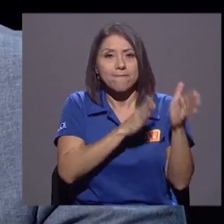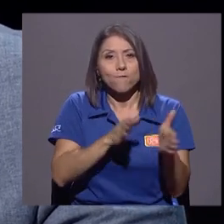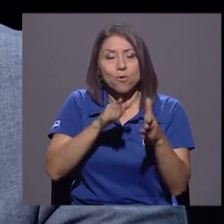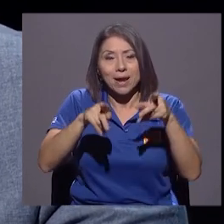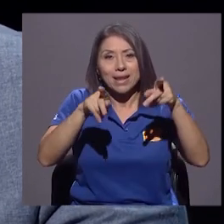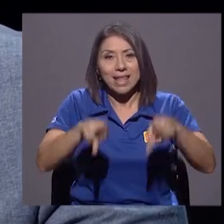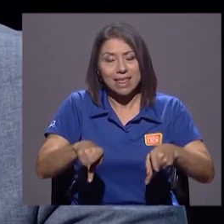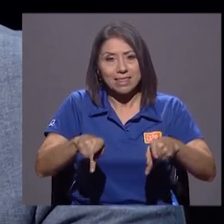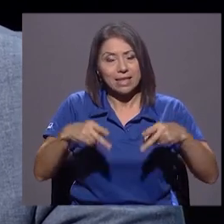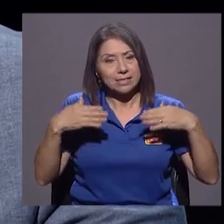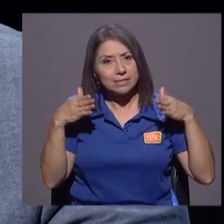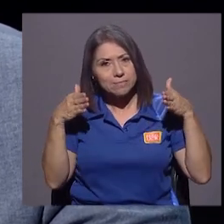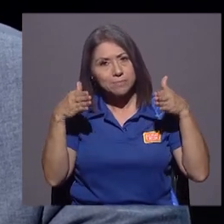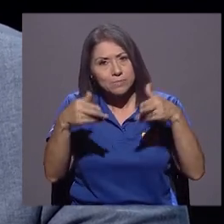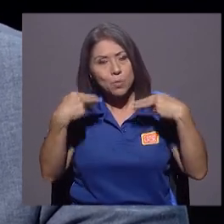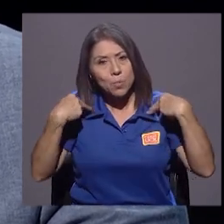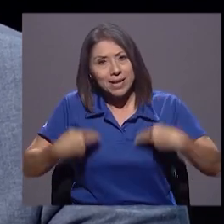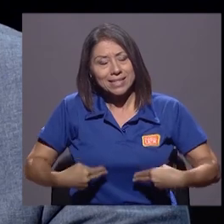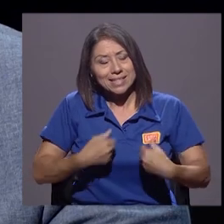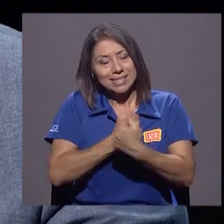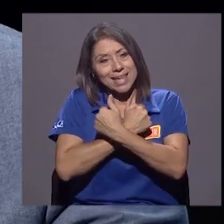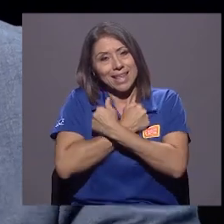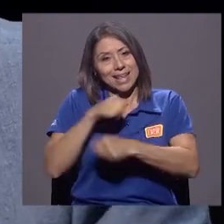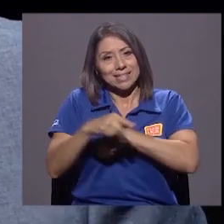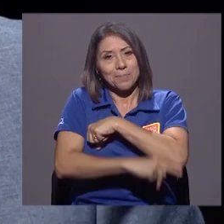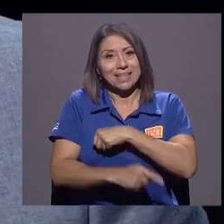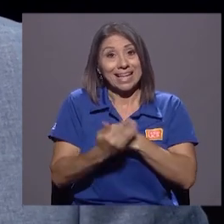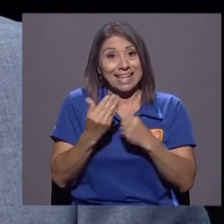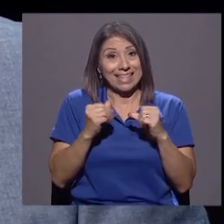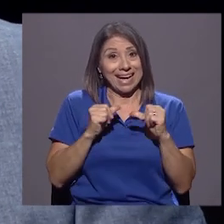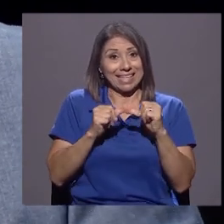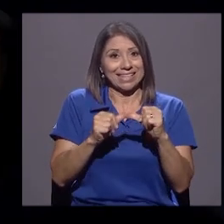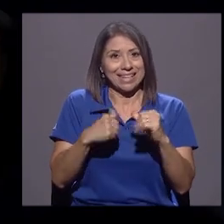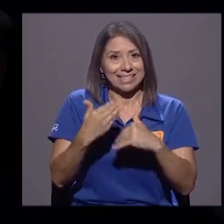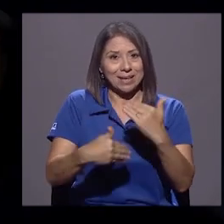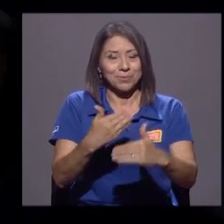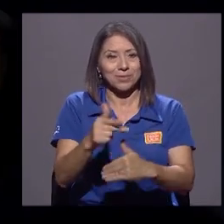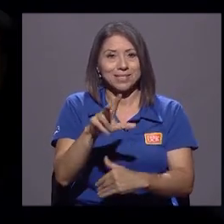todo humanistas que quieran esta patria. Ya casi regresamos a 360.